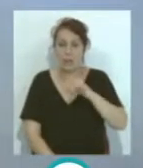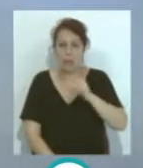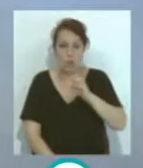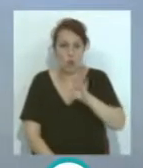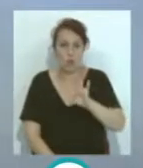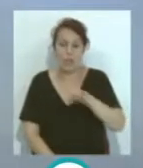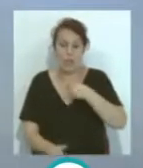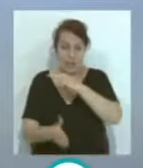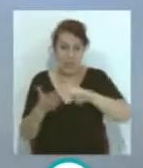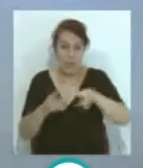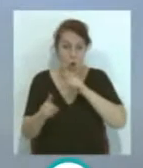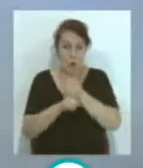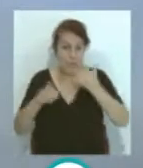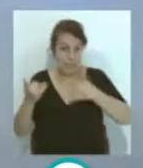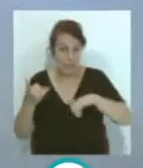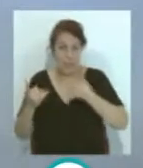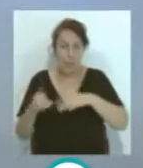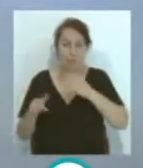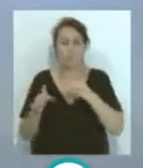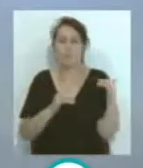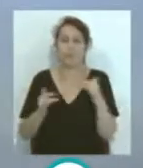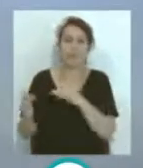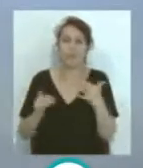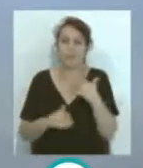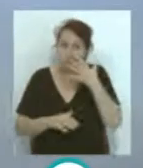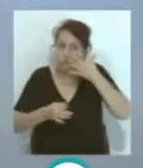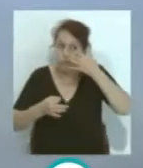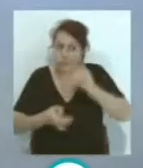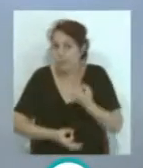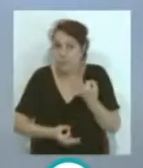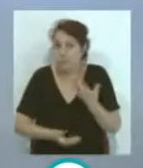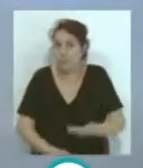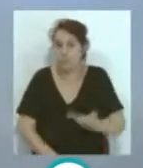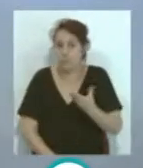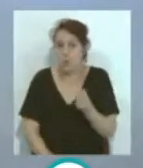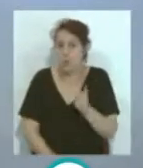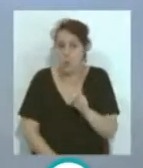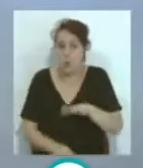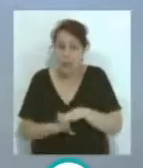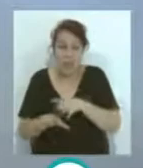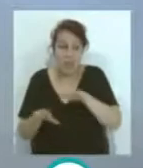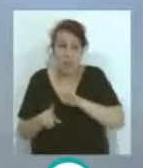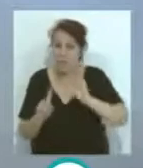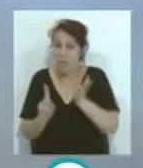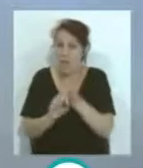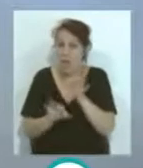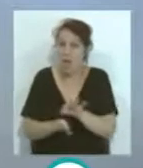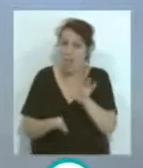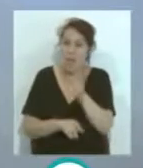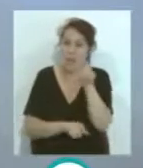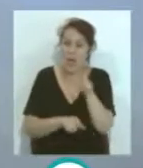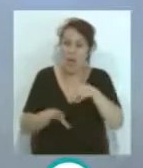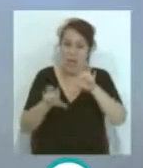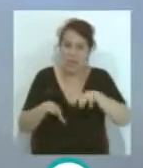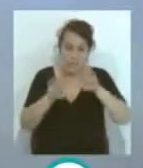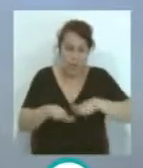...con el Sevilla Fútbol Club... ...un partido que realmente no tenía trascendencia... ...para el Cádiz Club de Fútbol... ...para los cadistas porque siempre